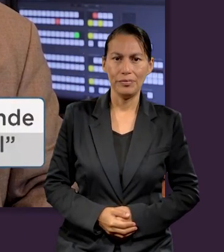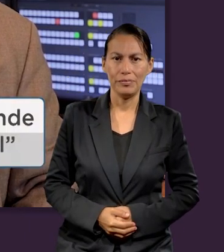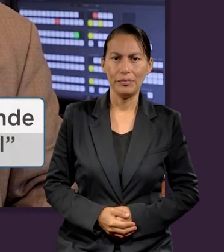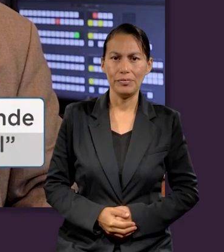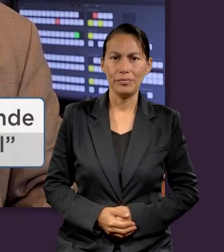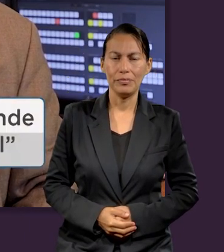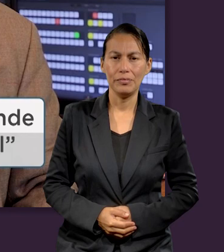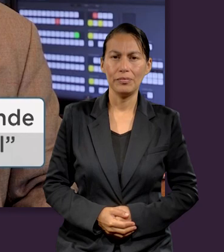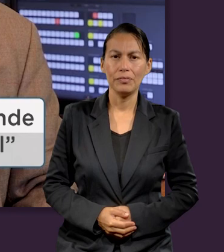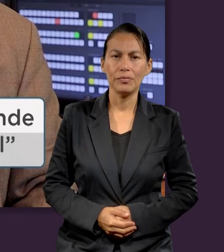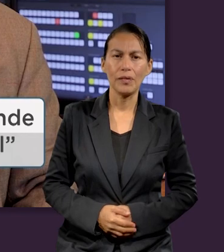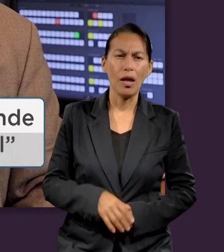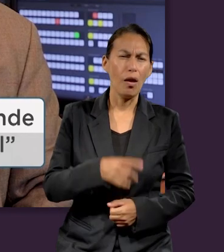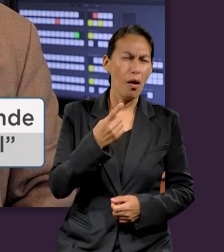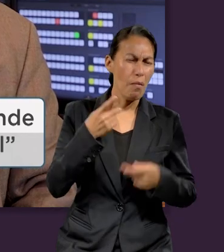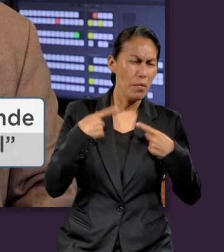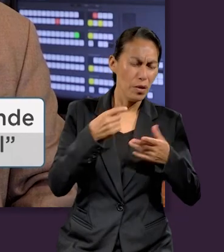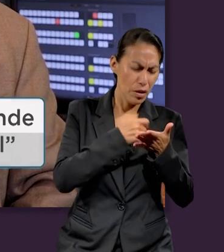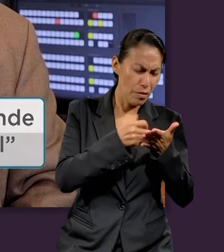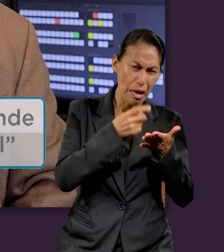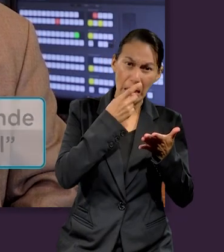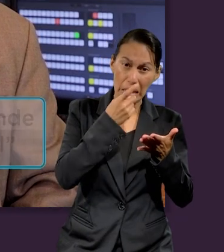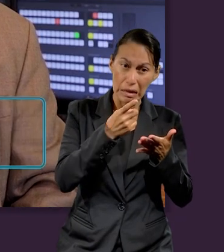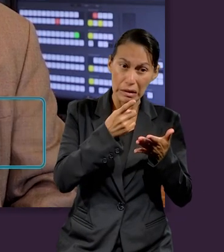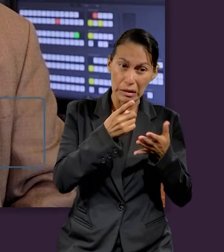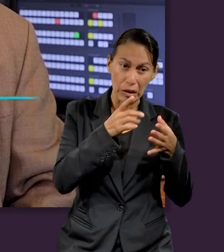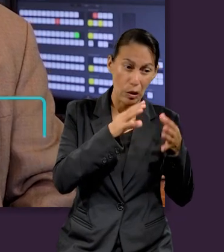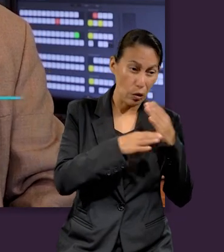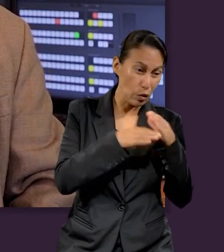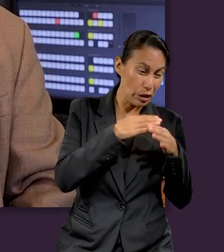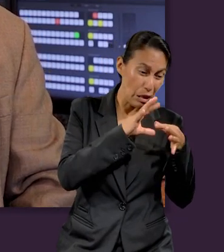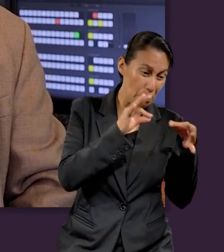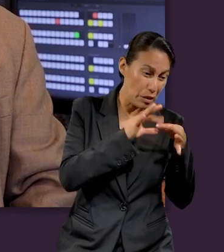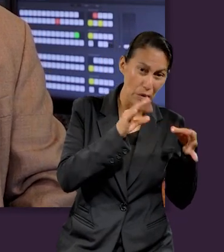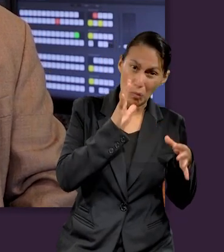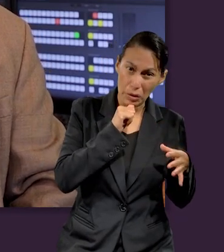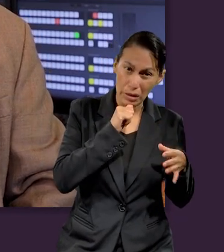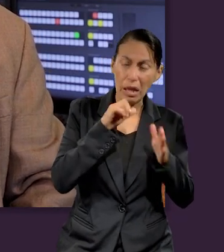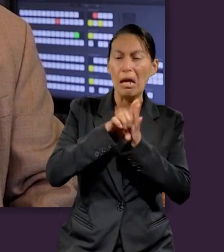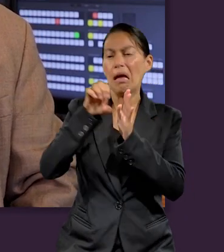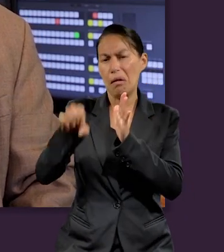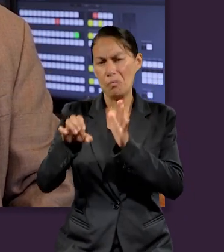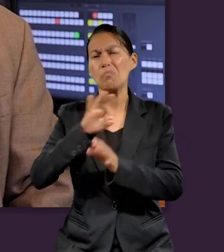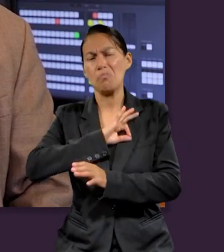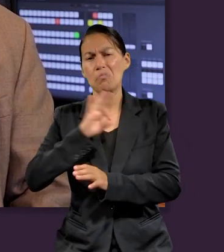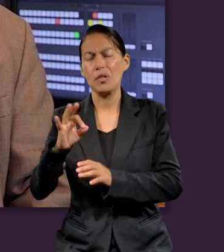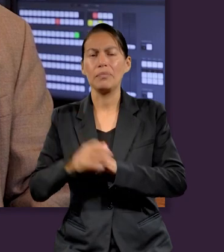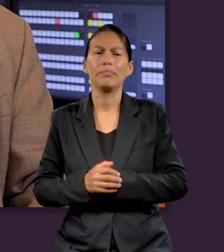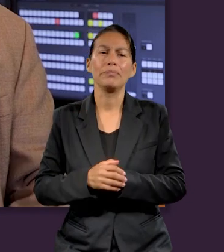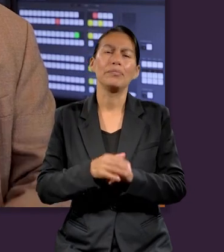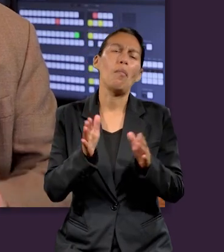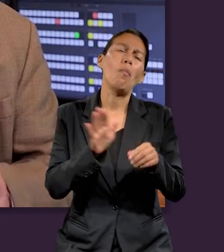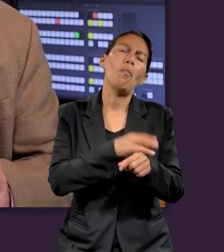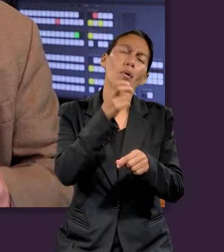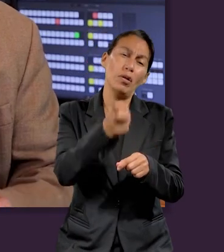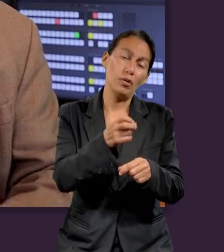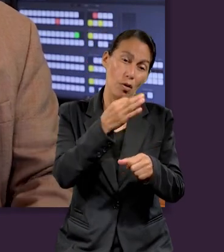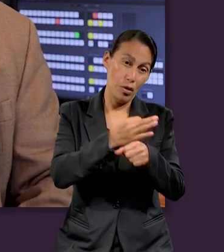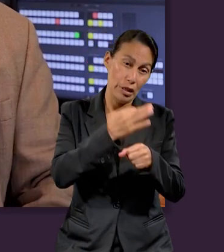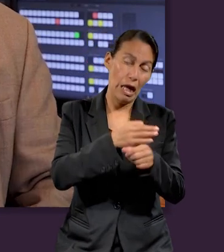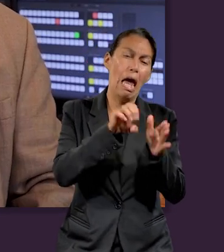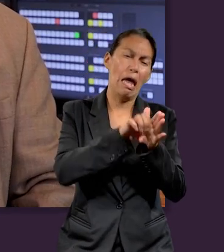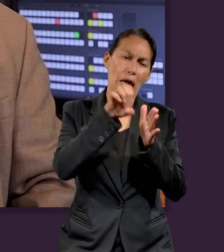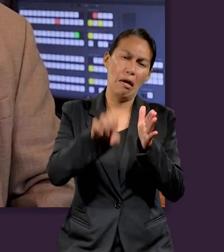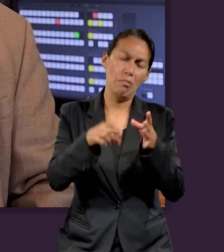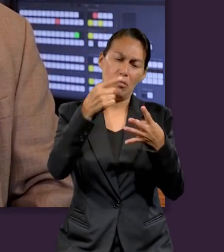tenga con su Dios o con Jesús. Un autor ha dicho que lo que no se puede definir, se puede ejemplificar. Por eso en